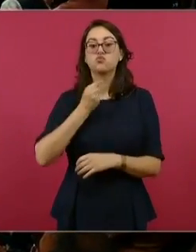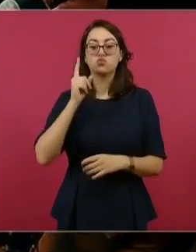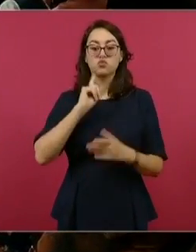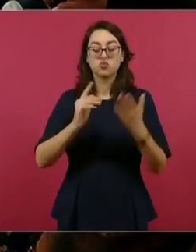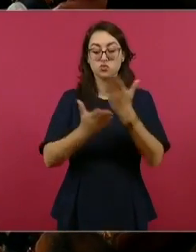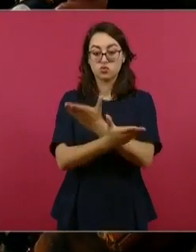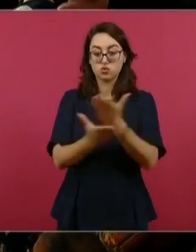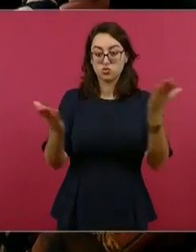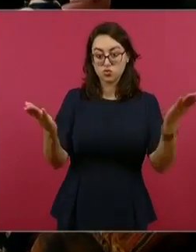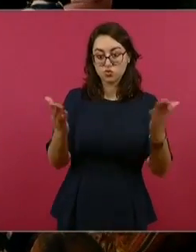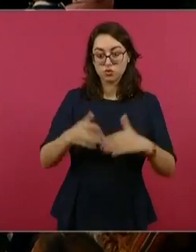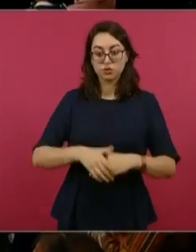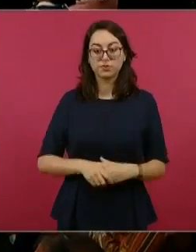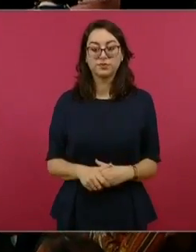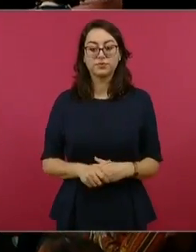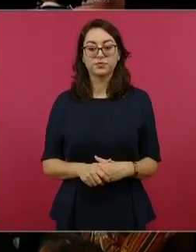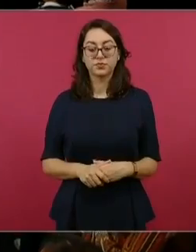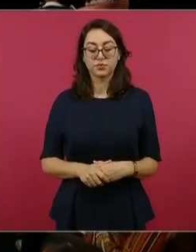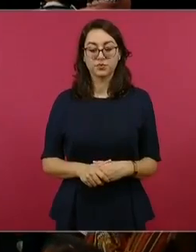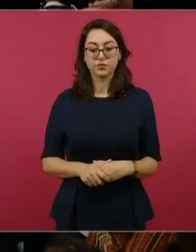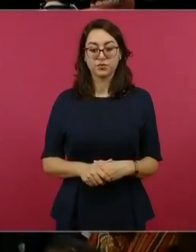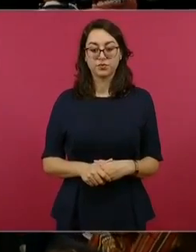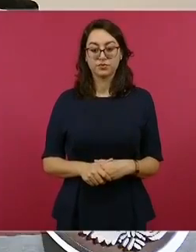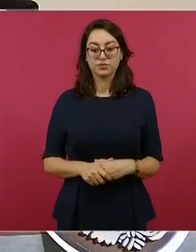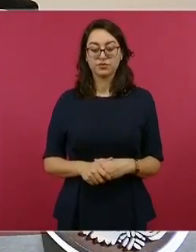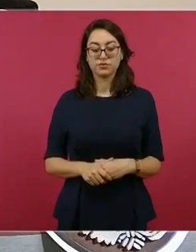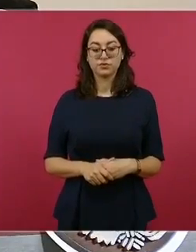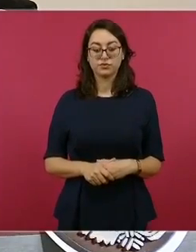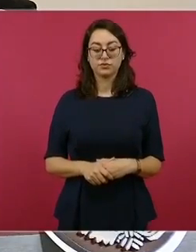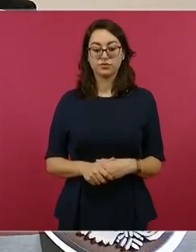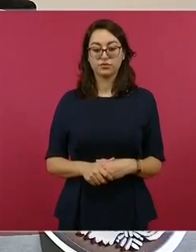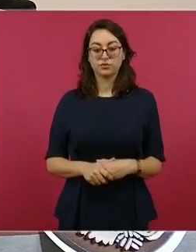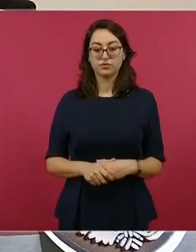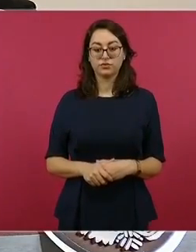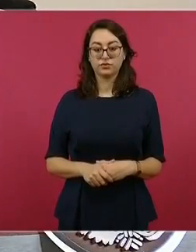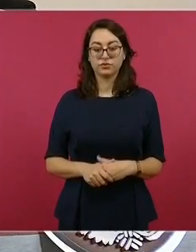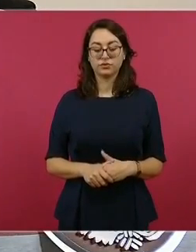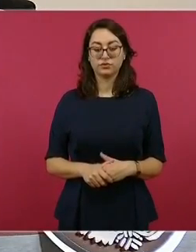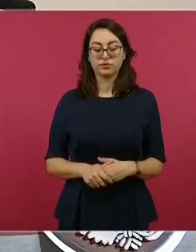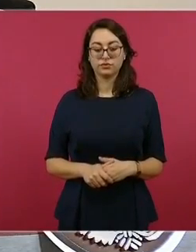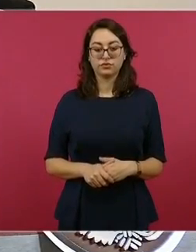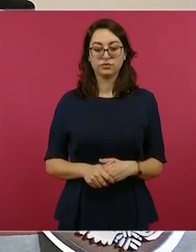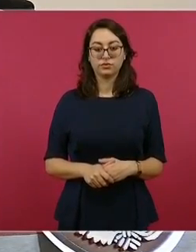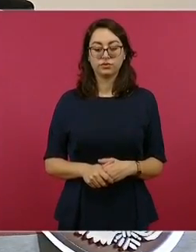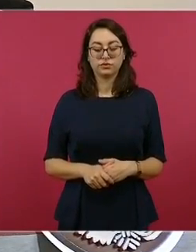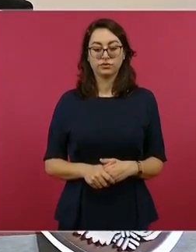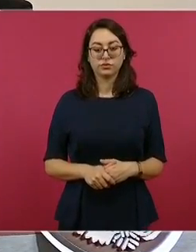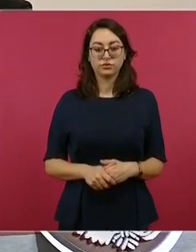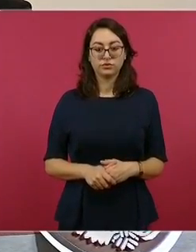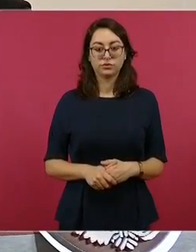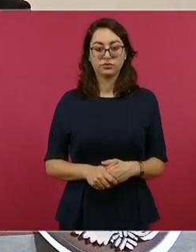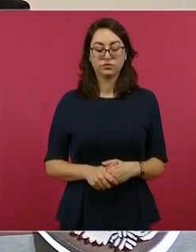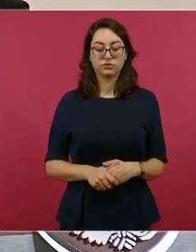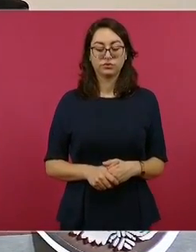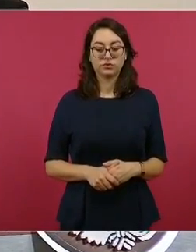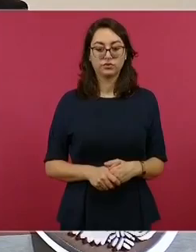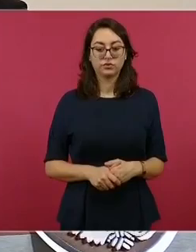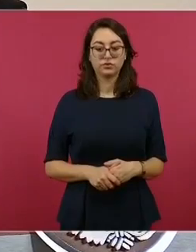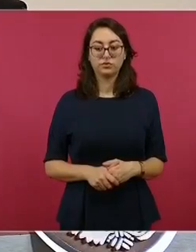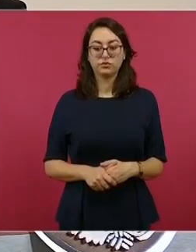El día de hoy es para informar sobre los resultados